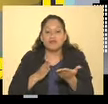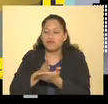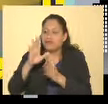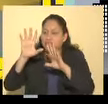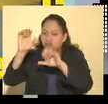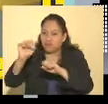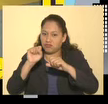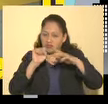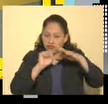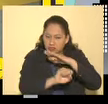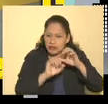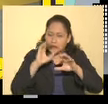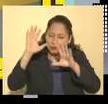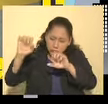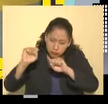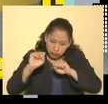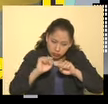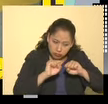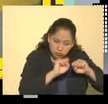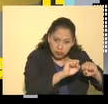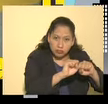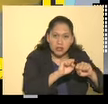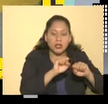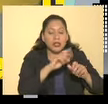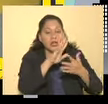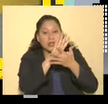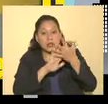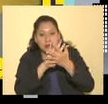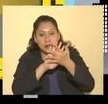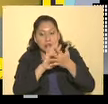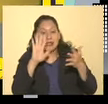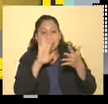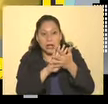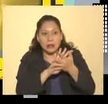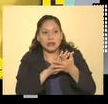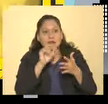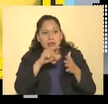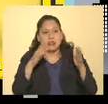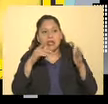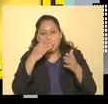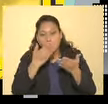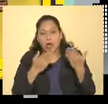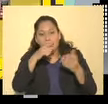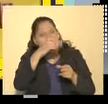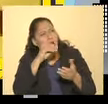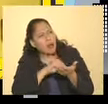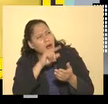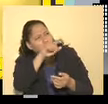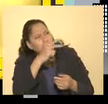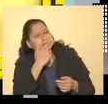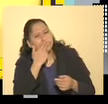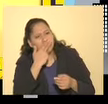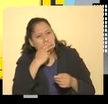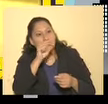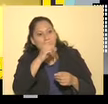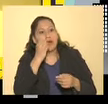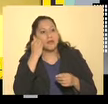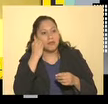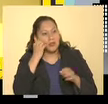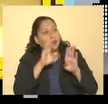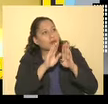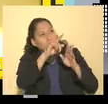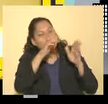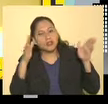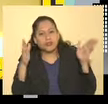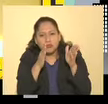apresan y lo traen para dejarlo en una celda de este tipo. Todavía hay vestigios en el Palacio del Arzobispado, donde